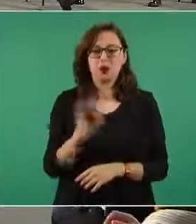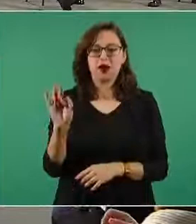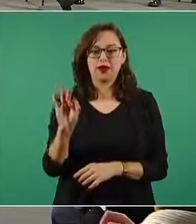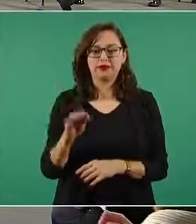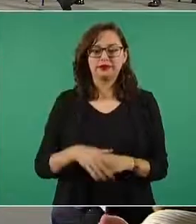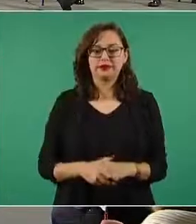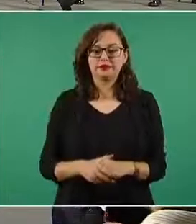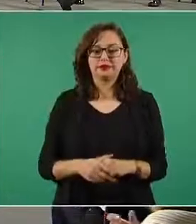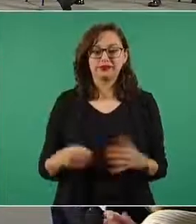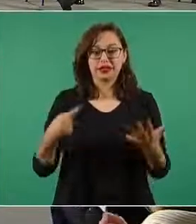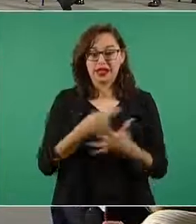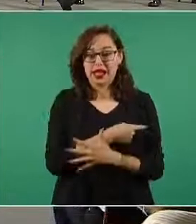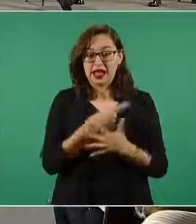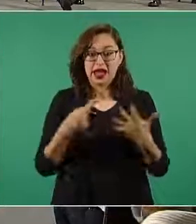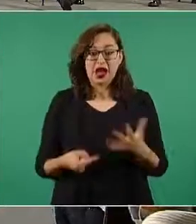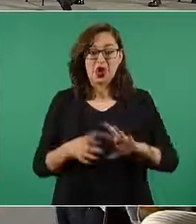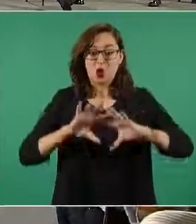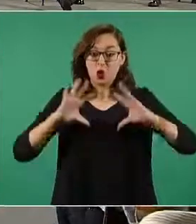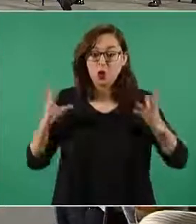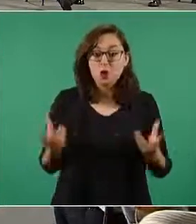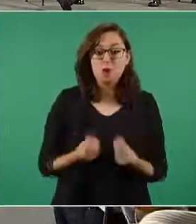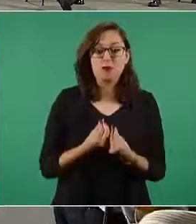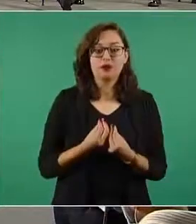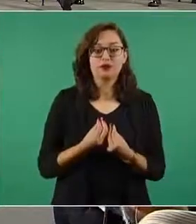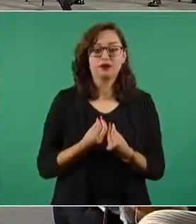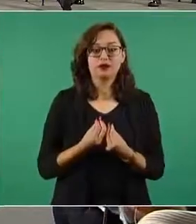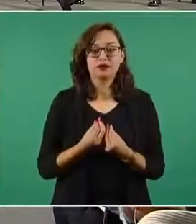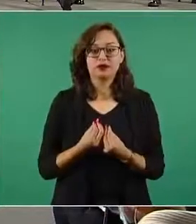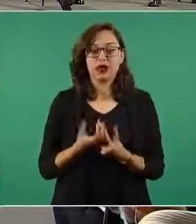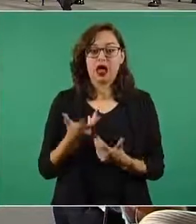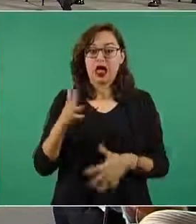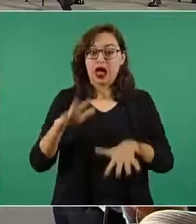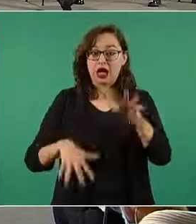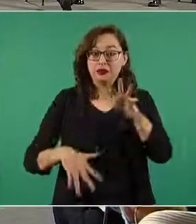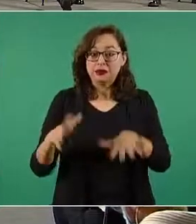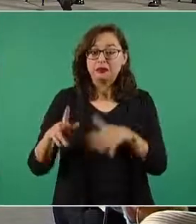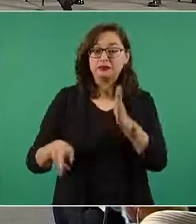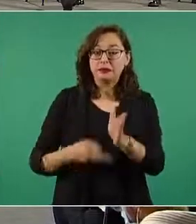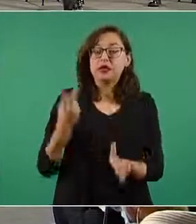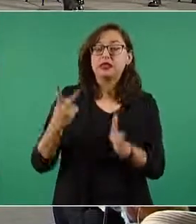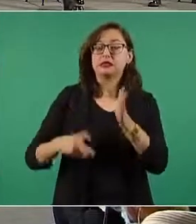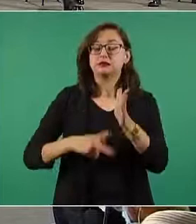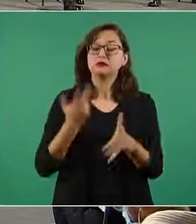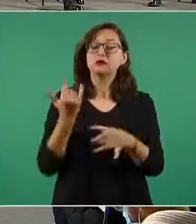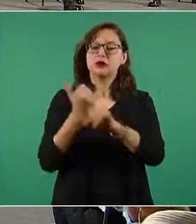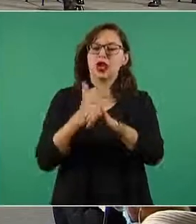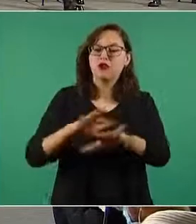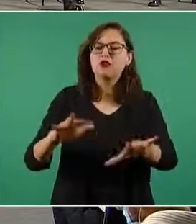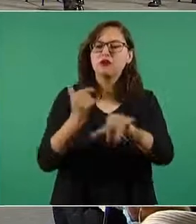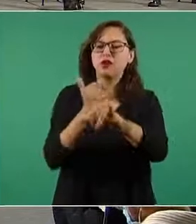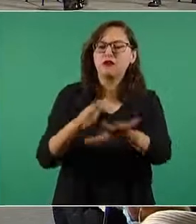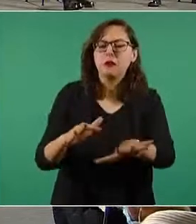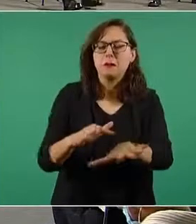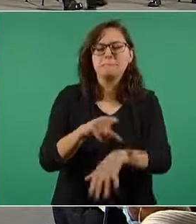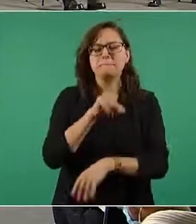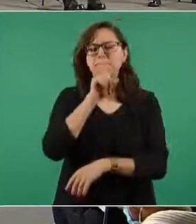todo esto a veces no lo informamos porque